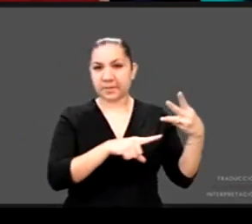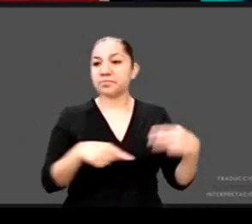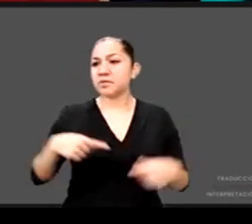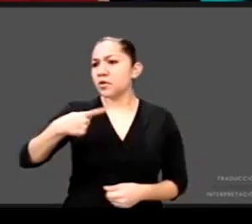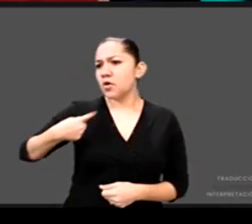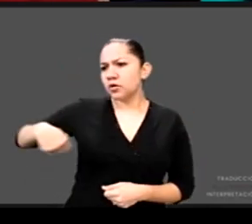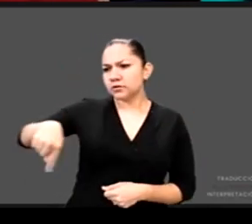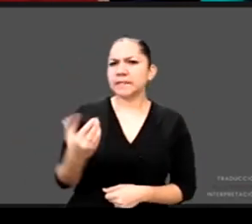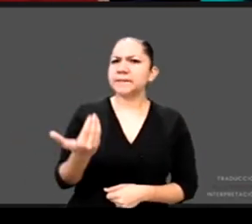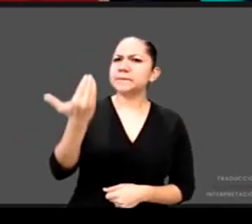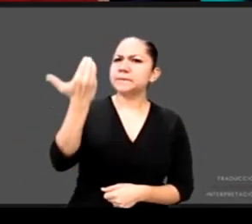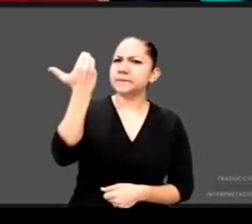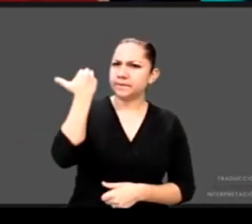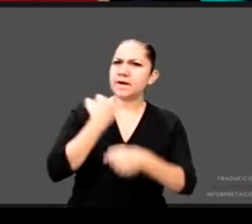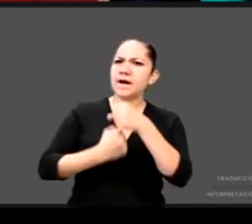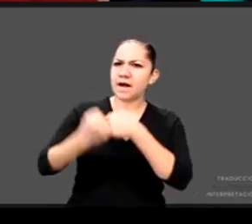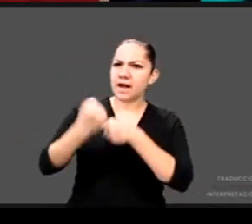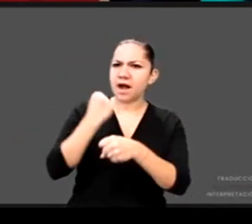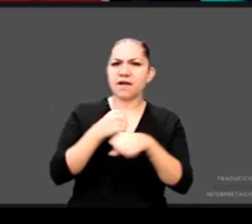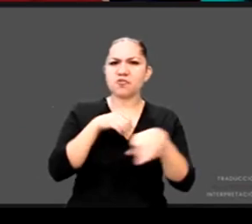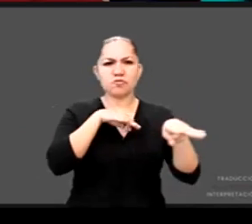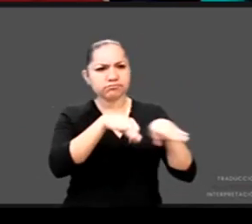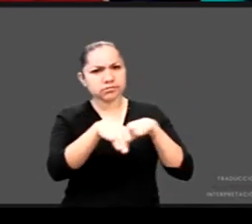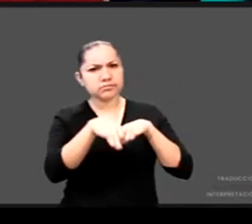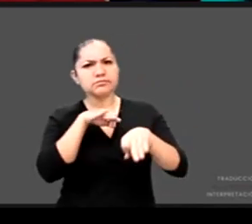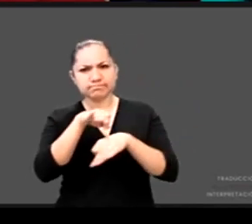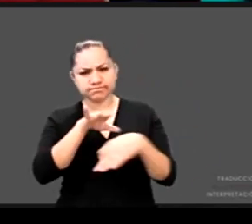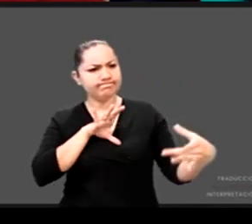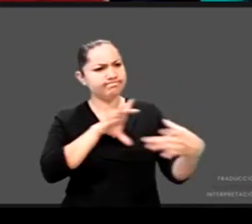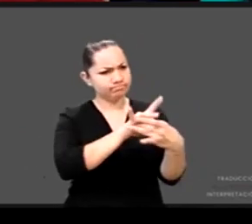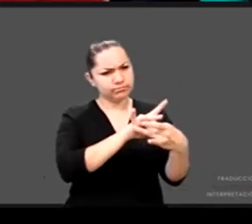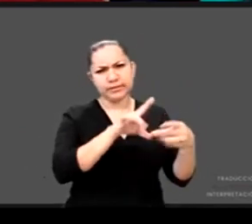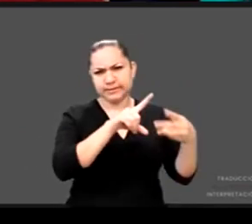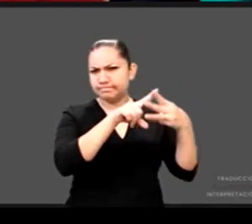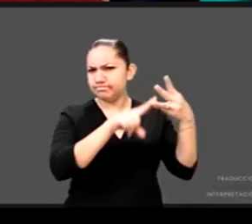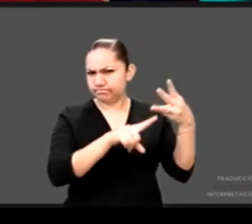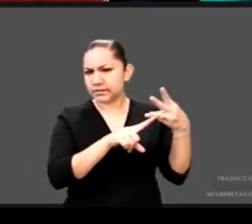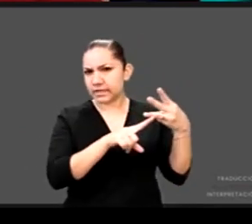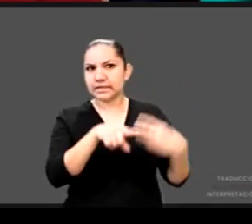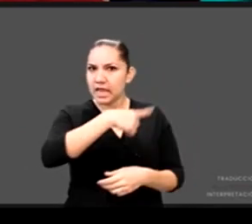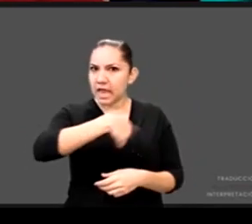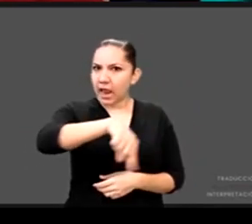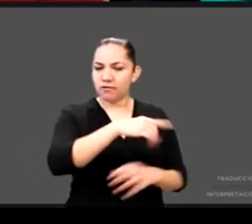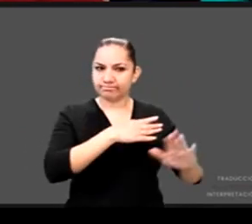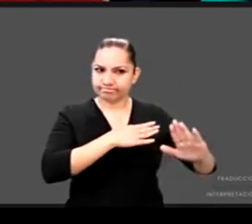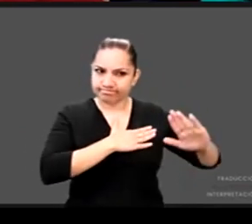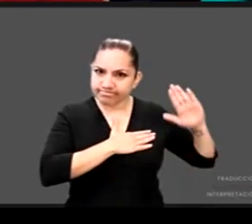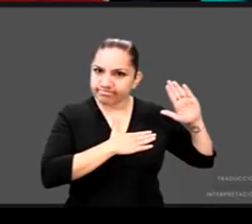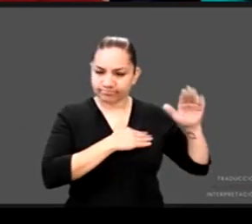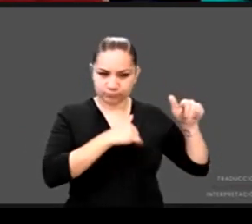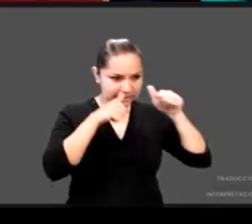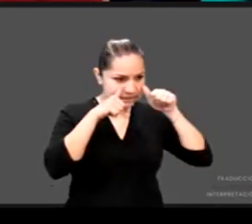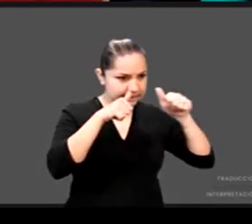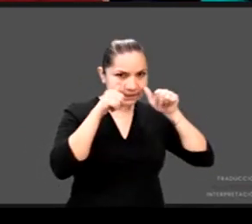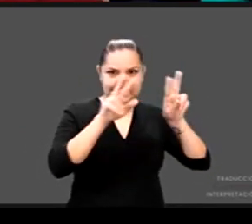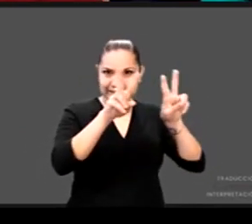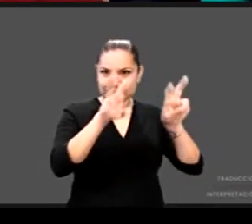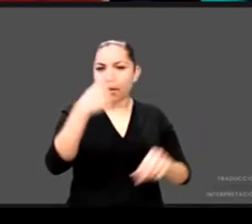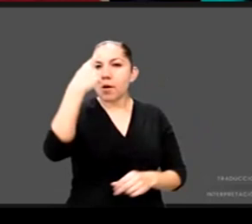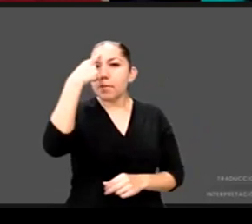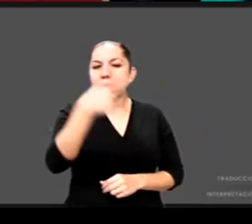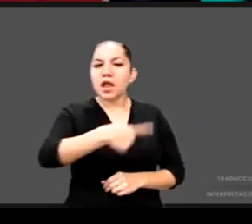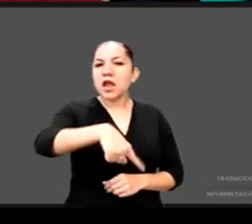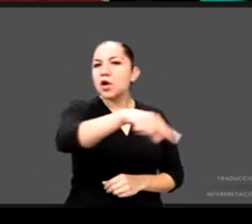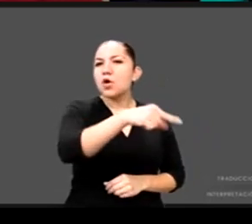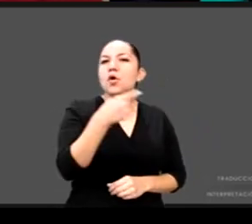años con convicción, con compromiso, con mucha dedicación para que las niñas y niños en la primera infancia